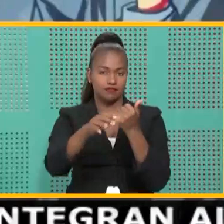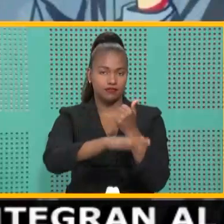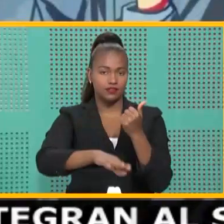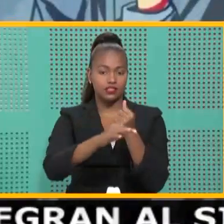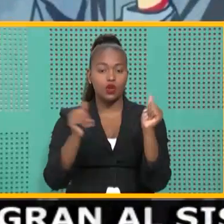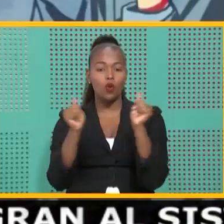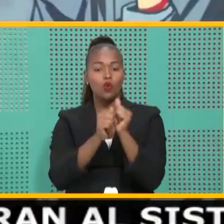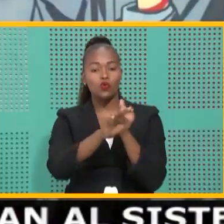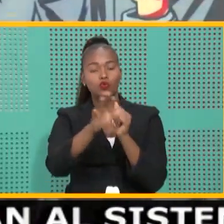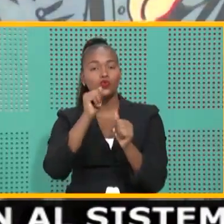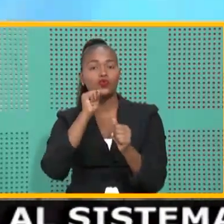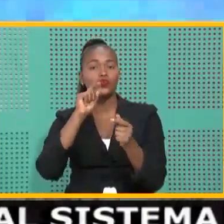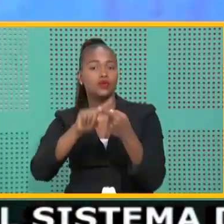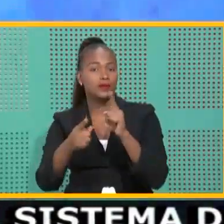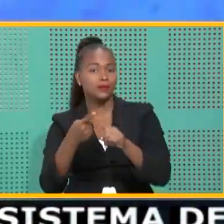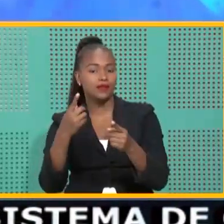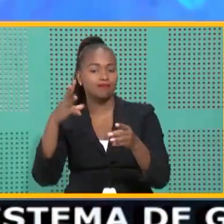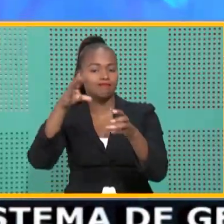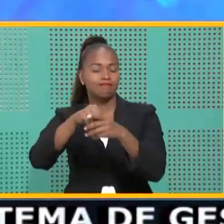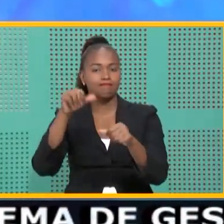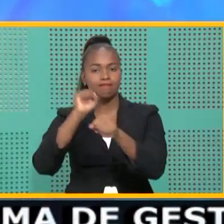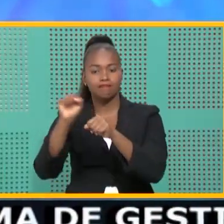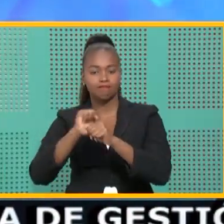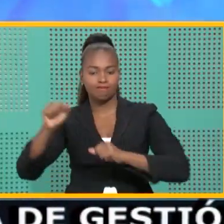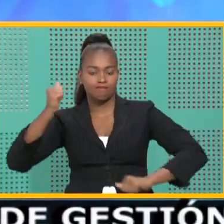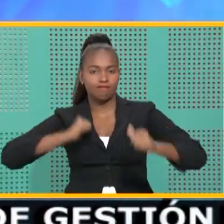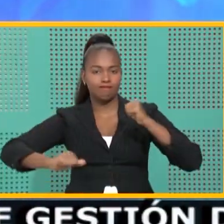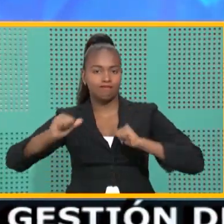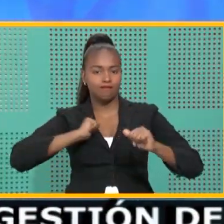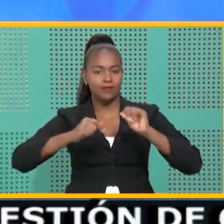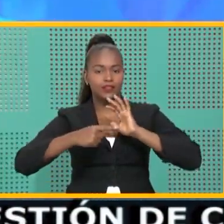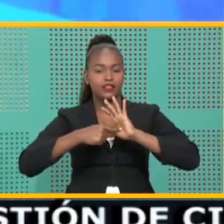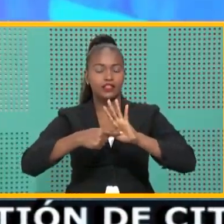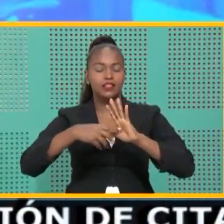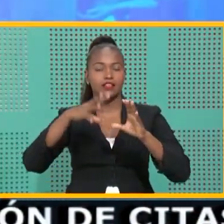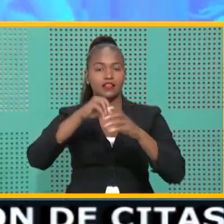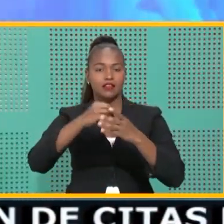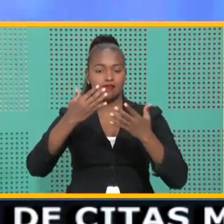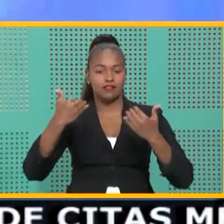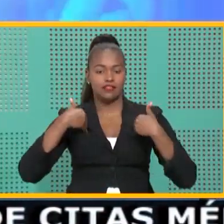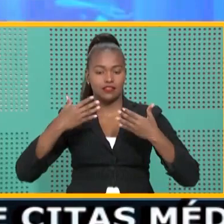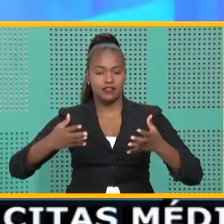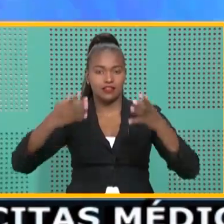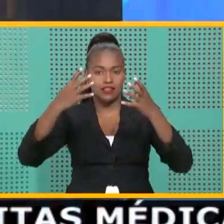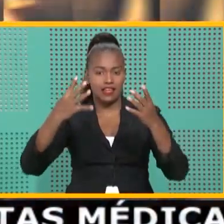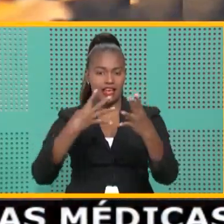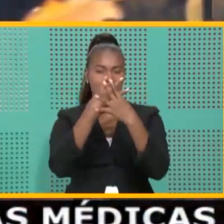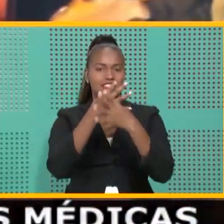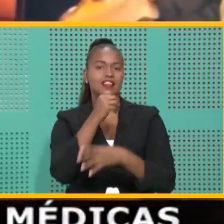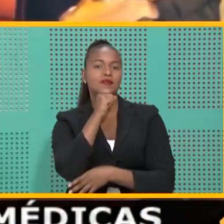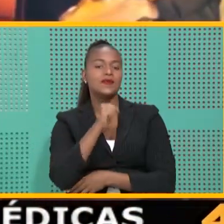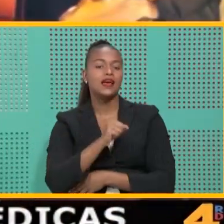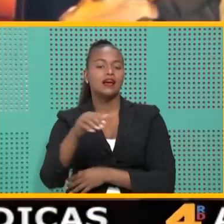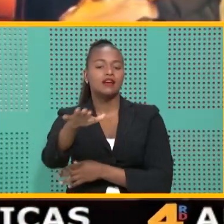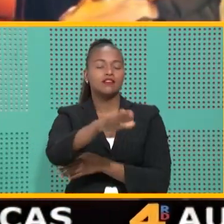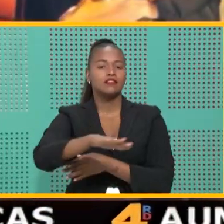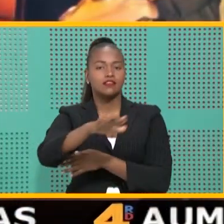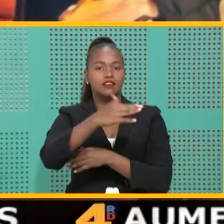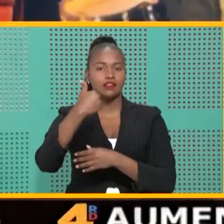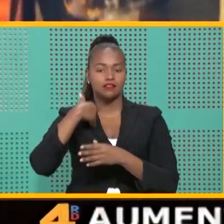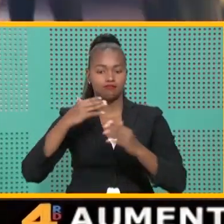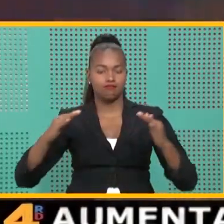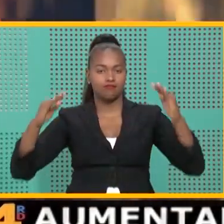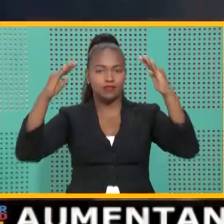Junto a sus amigas participó en las obras teatrales que presentaban en el edificio de la cárcel vieja, frutuado en el